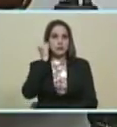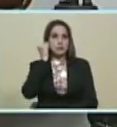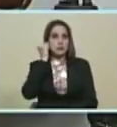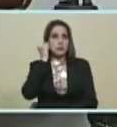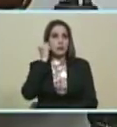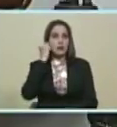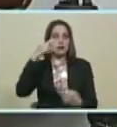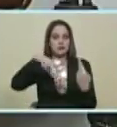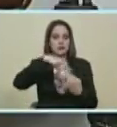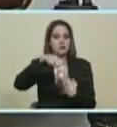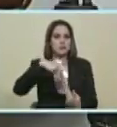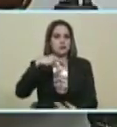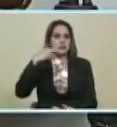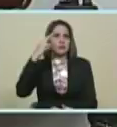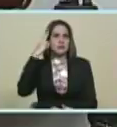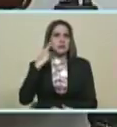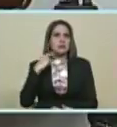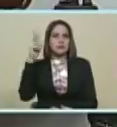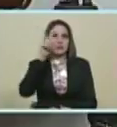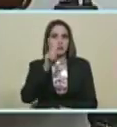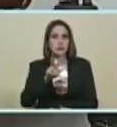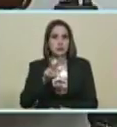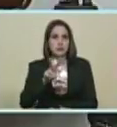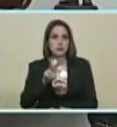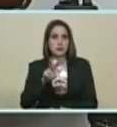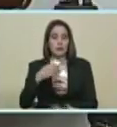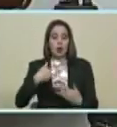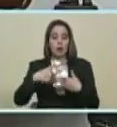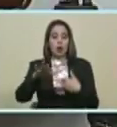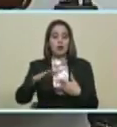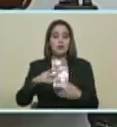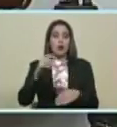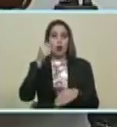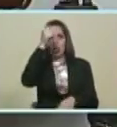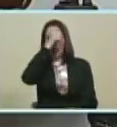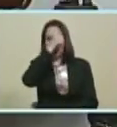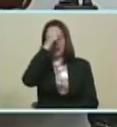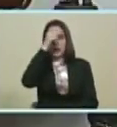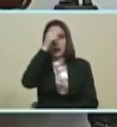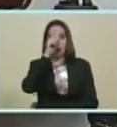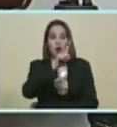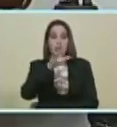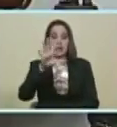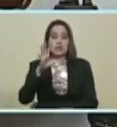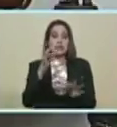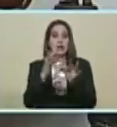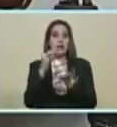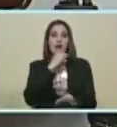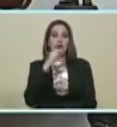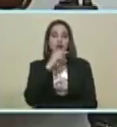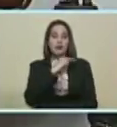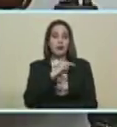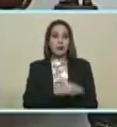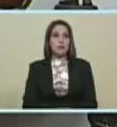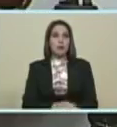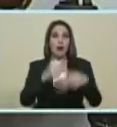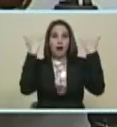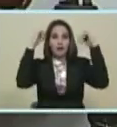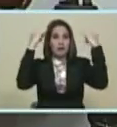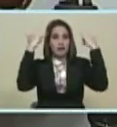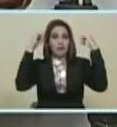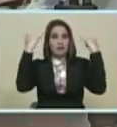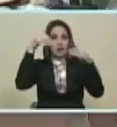República Bolivariana... ...de Venezuela... ...el próximo domingo... ...15 de octubre... ...una fiesta